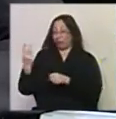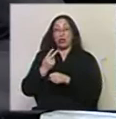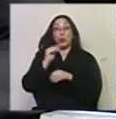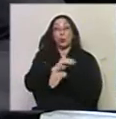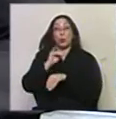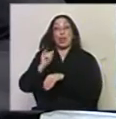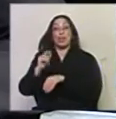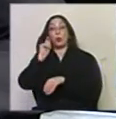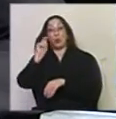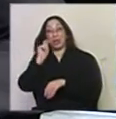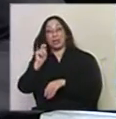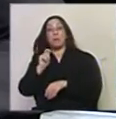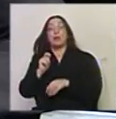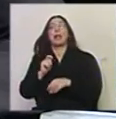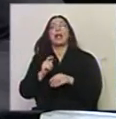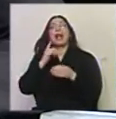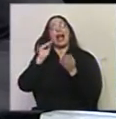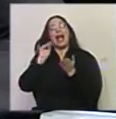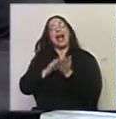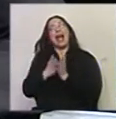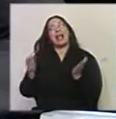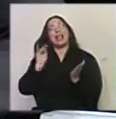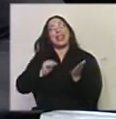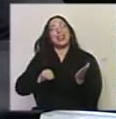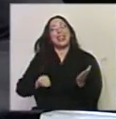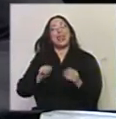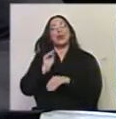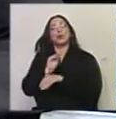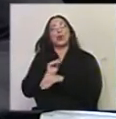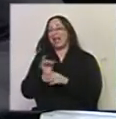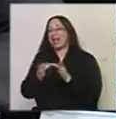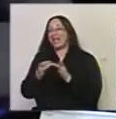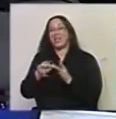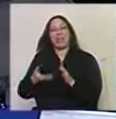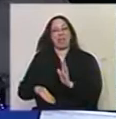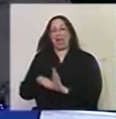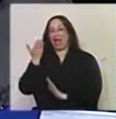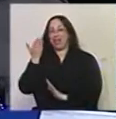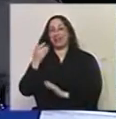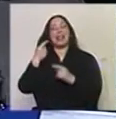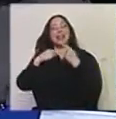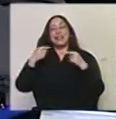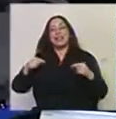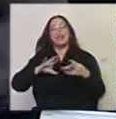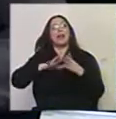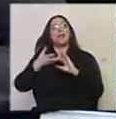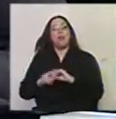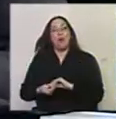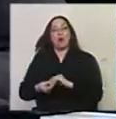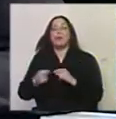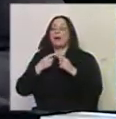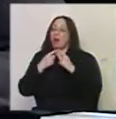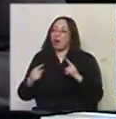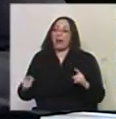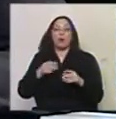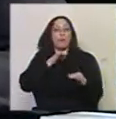generamos una agenda cultural de altísima calidad, diversa, a partir de distintos mecanismos, que sería largo de explicar en